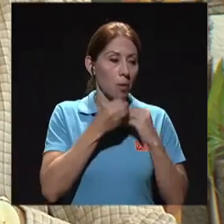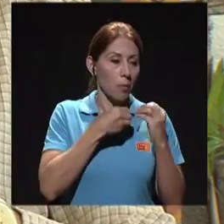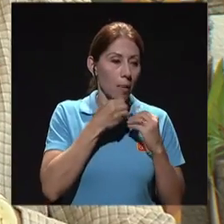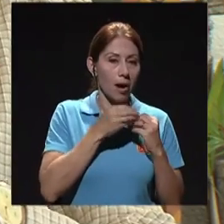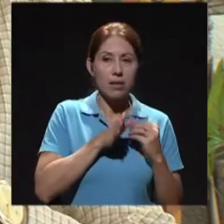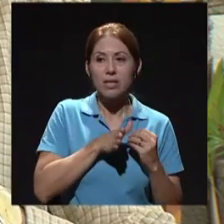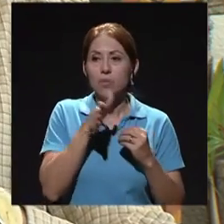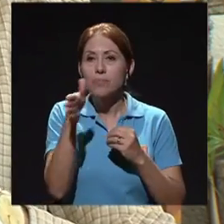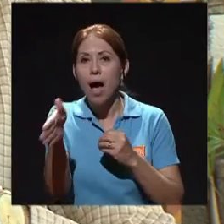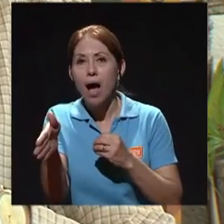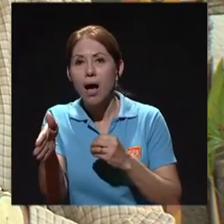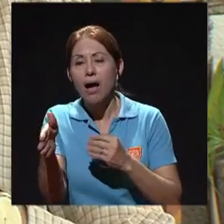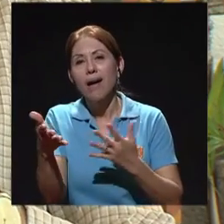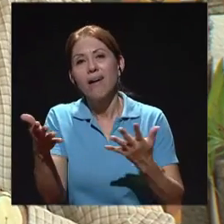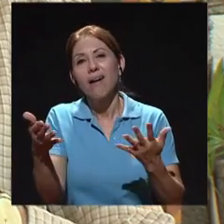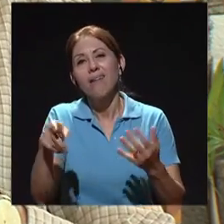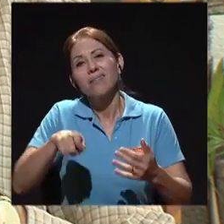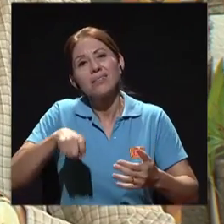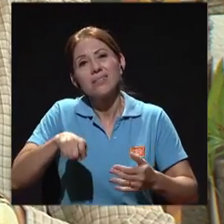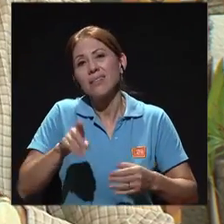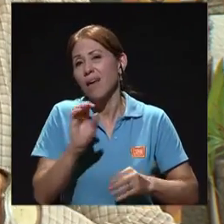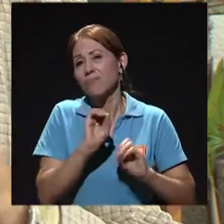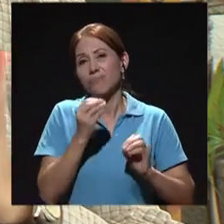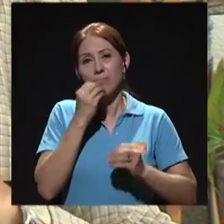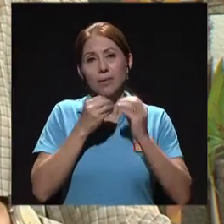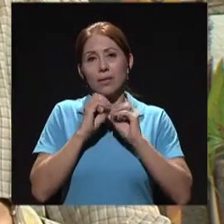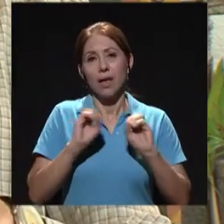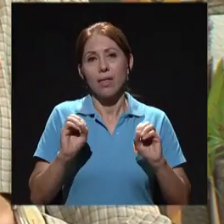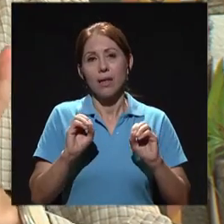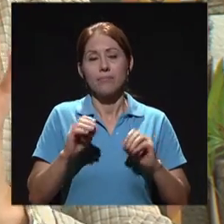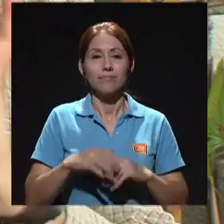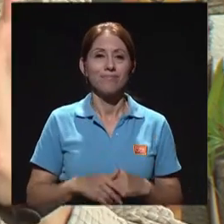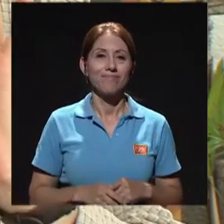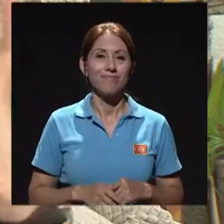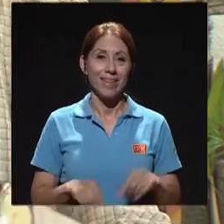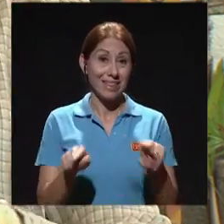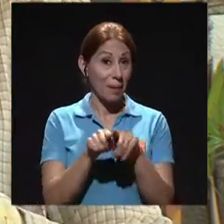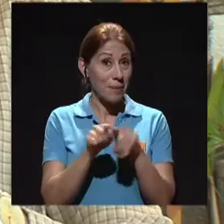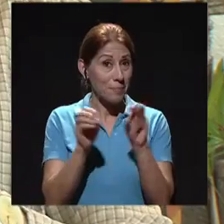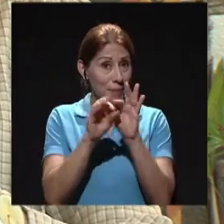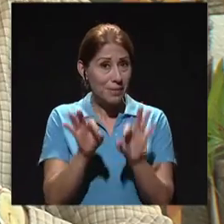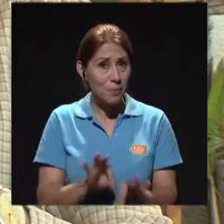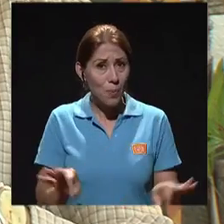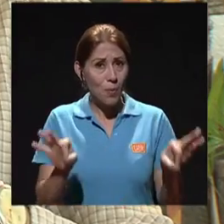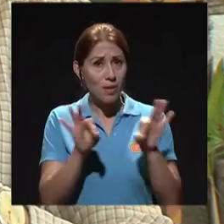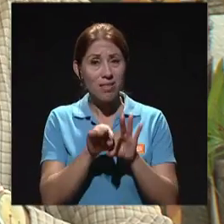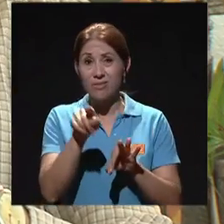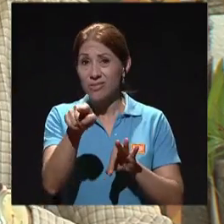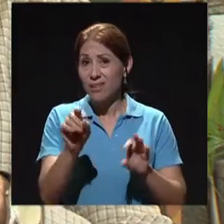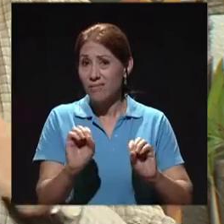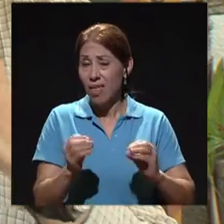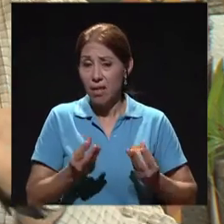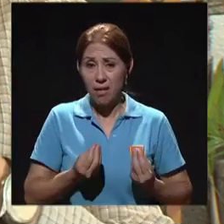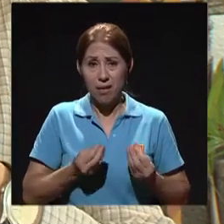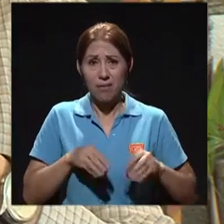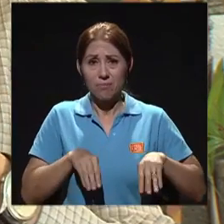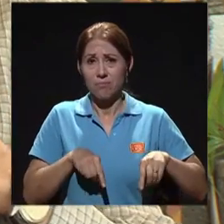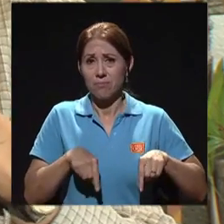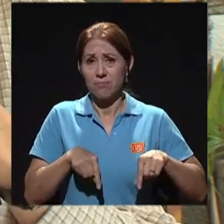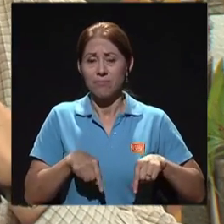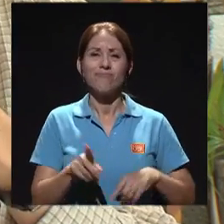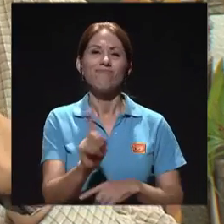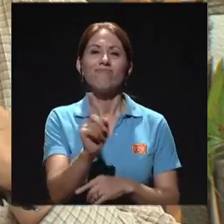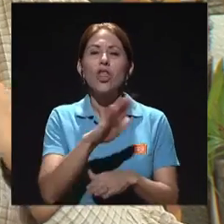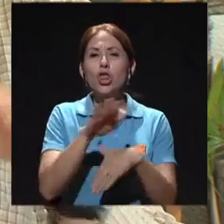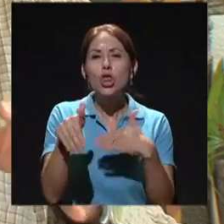Lo otro, que le pierdan el miedo, pienso yo, es lo más importante, como les decía, todos los materiales